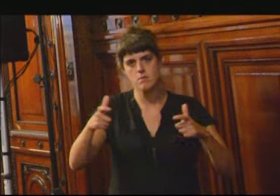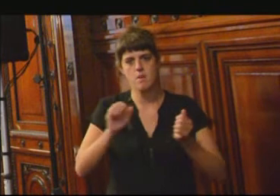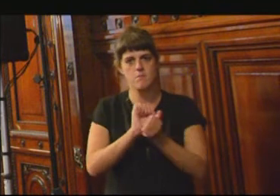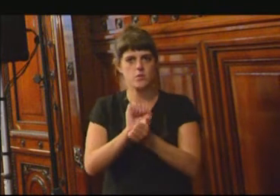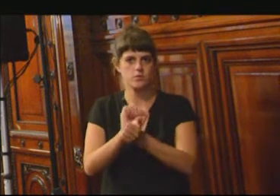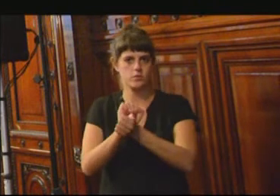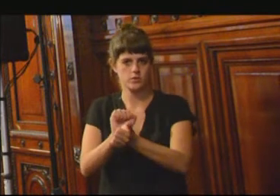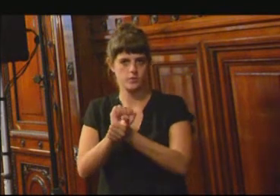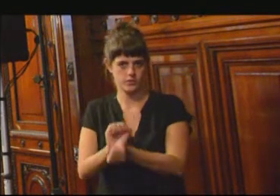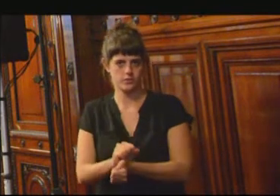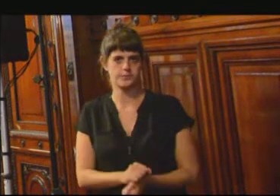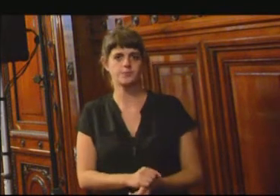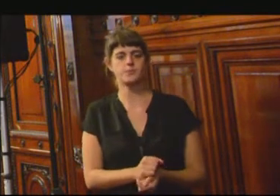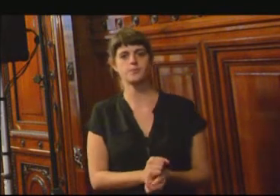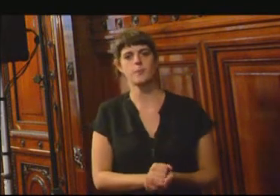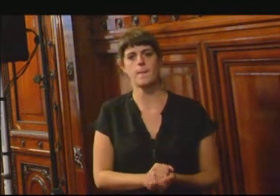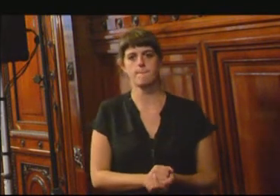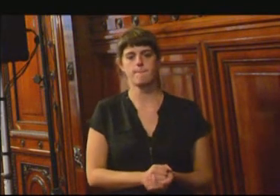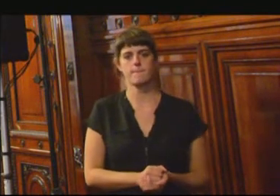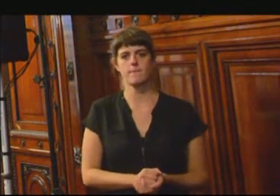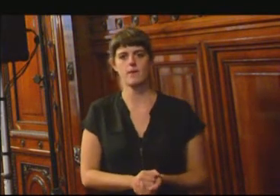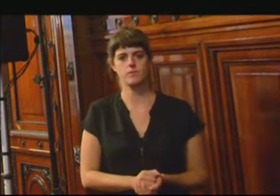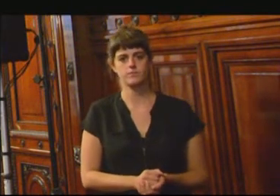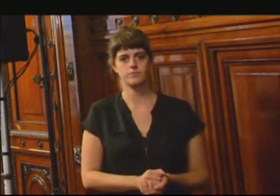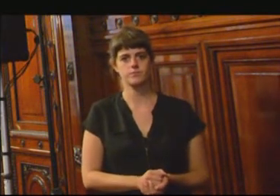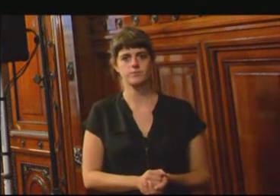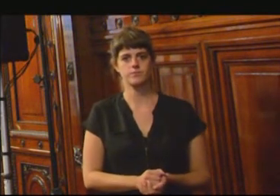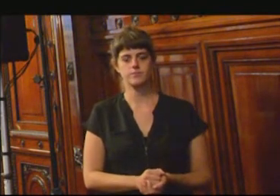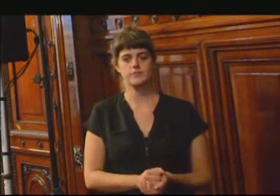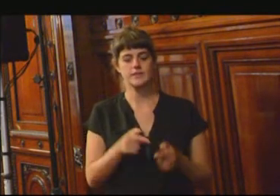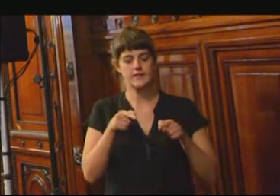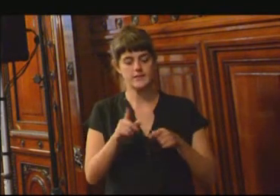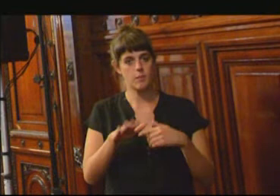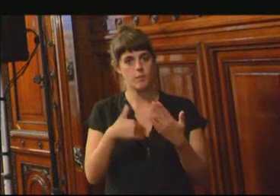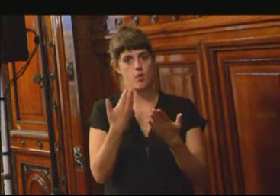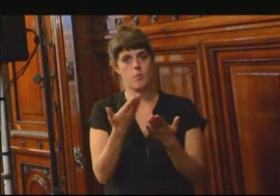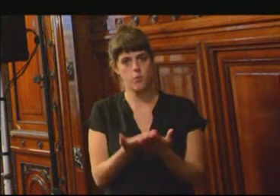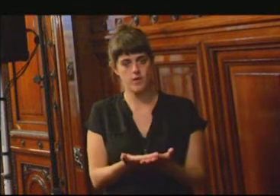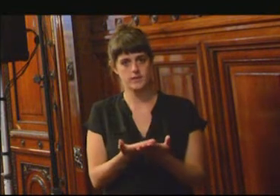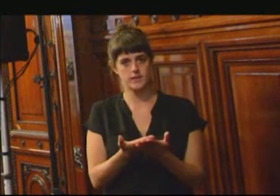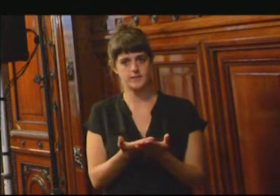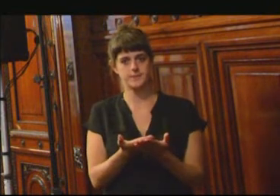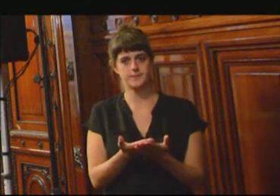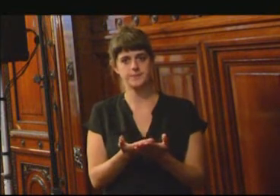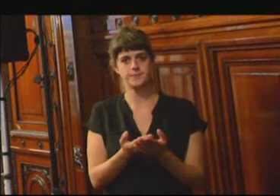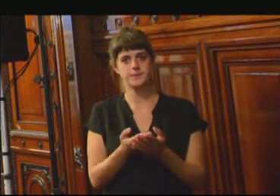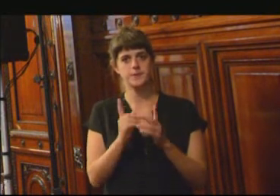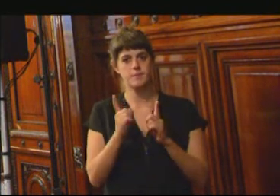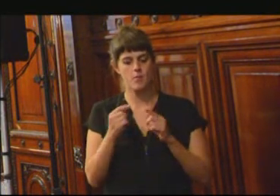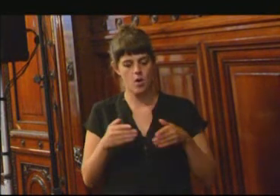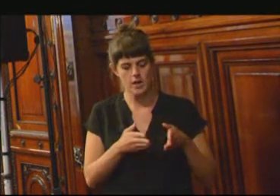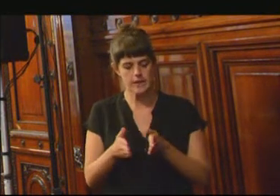años la reducción de la violencia social e institucional. Estas propuestas van en el camino que viene transitando la Comisión